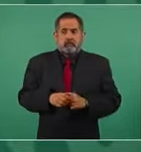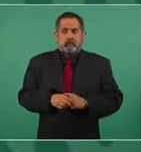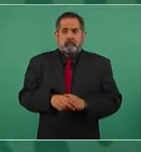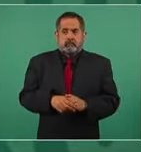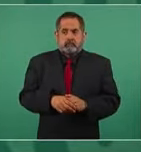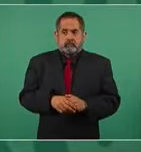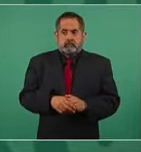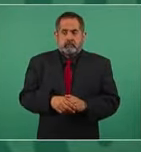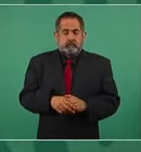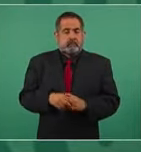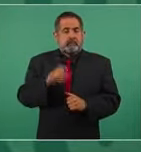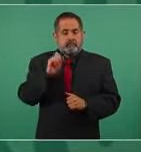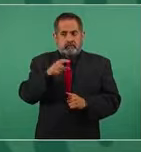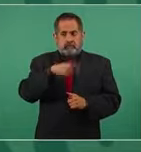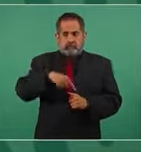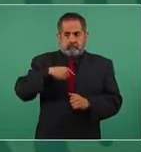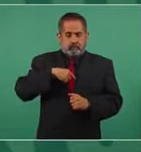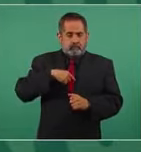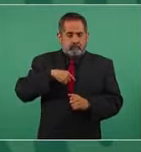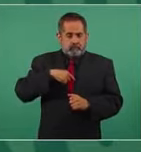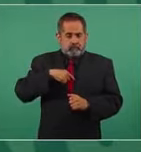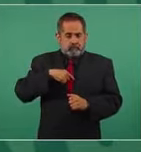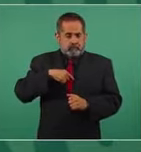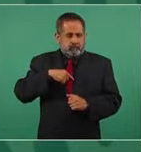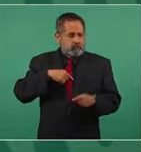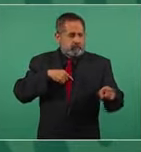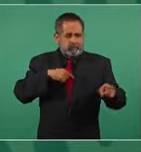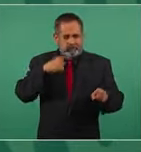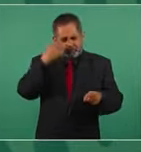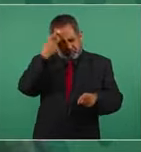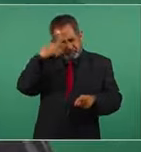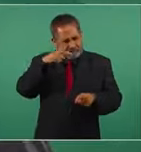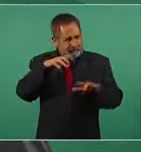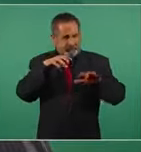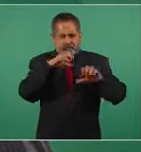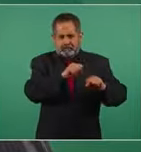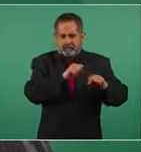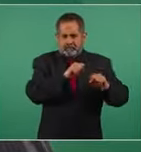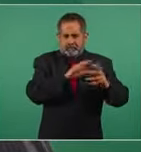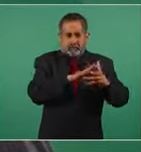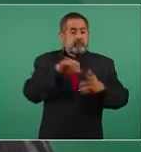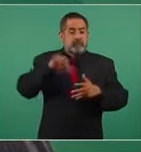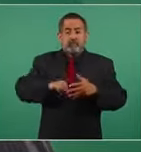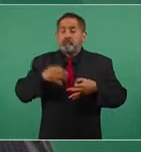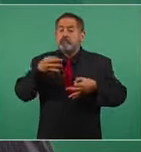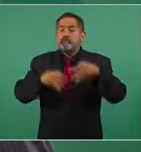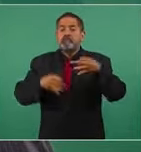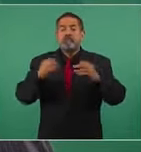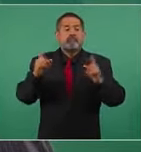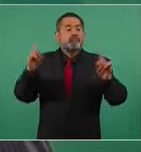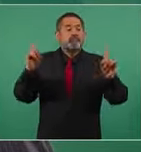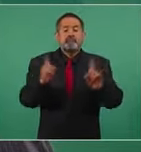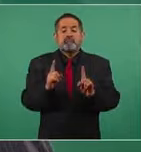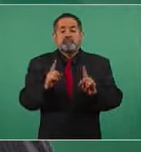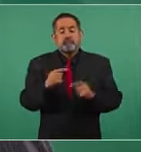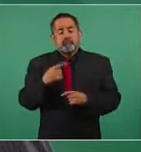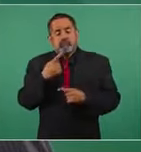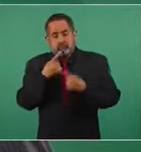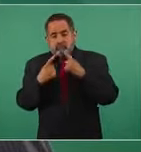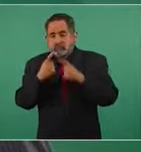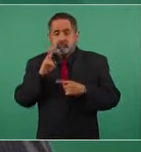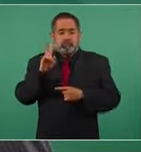Los que están detenidos hoy va a ser la audiencia y se está